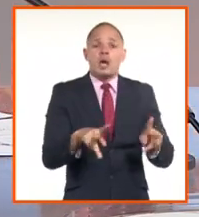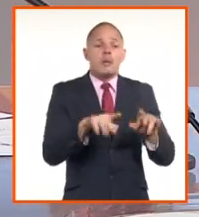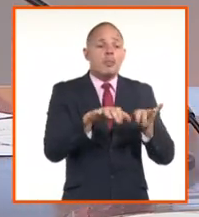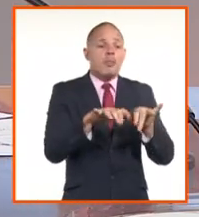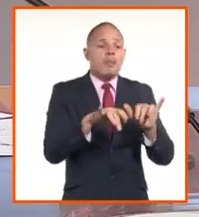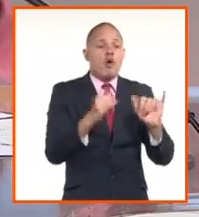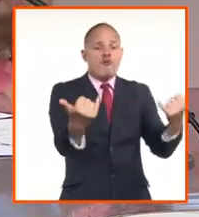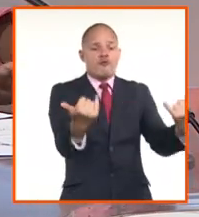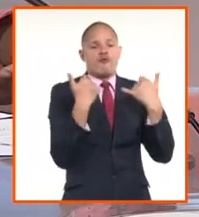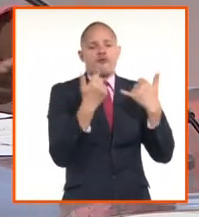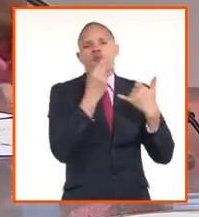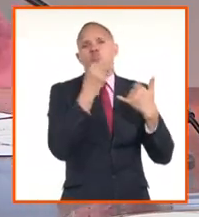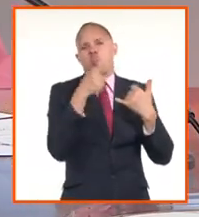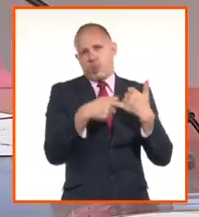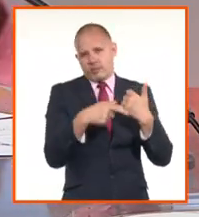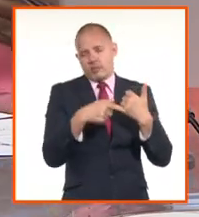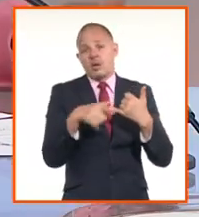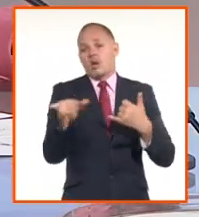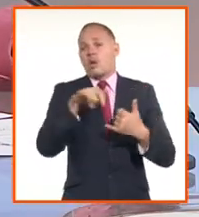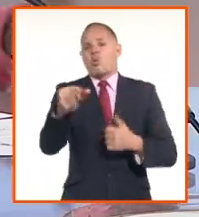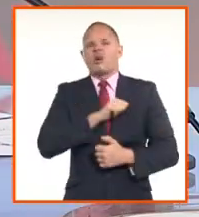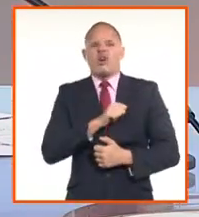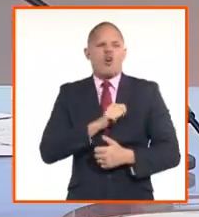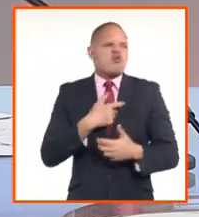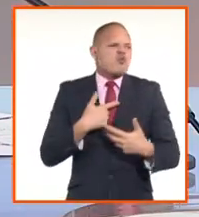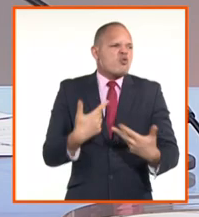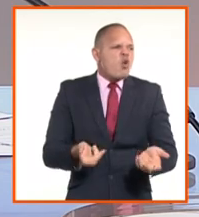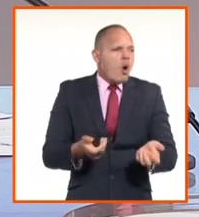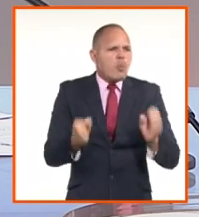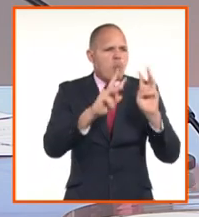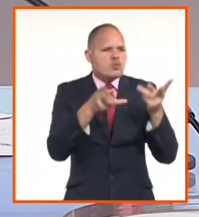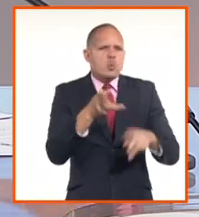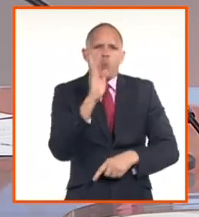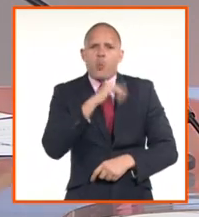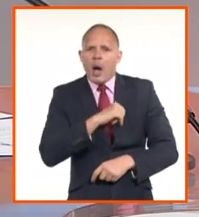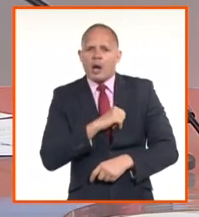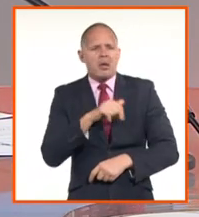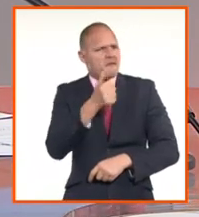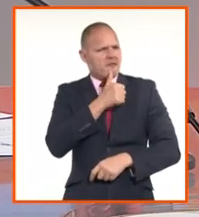población esté informada y a partir de mañana pueda concurrir a esas sucursales.